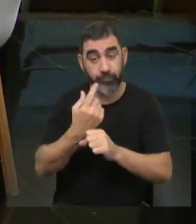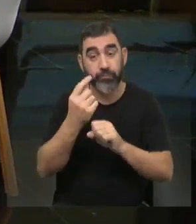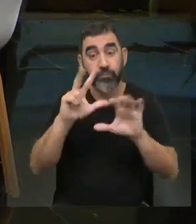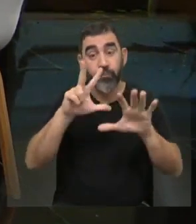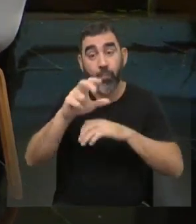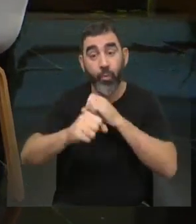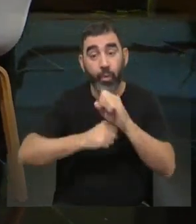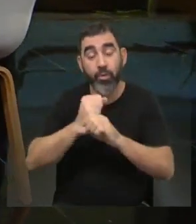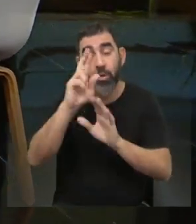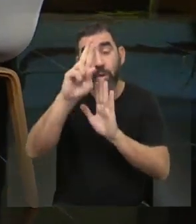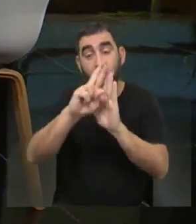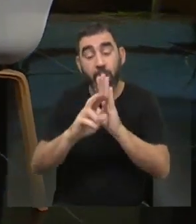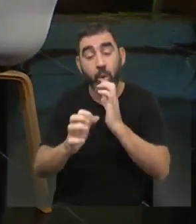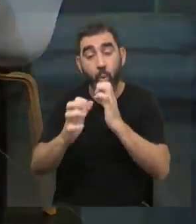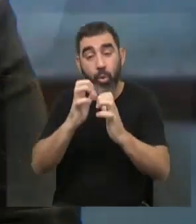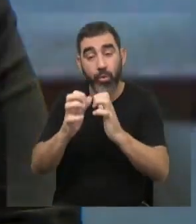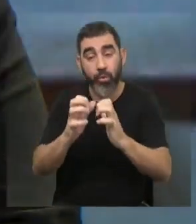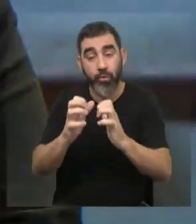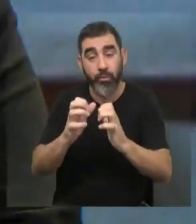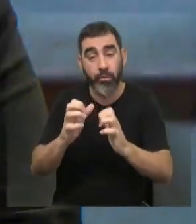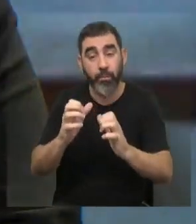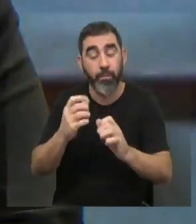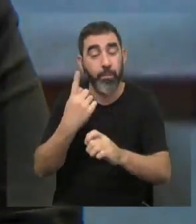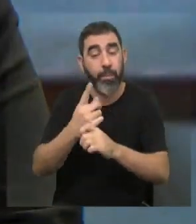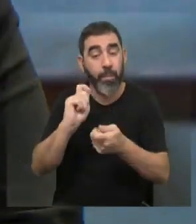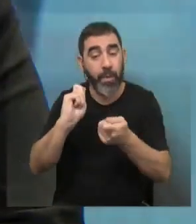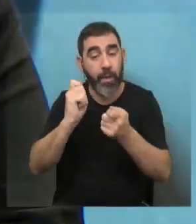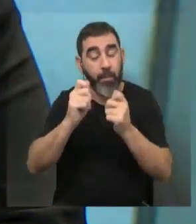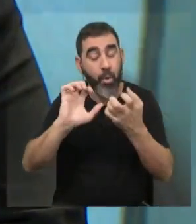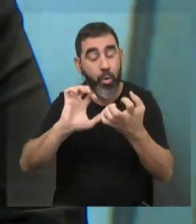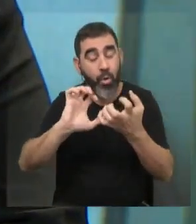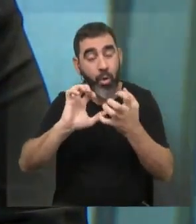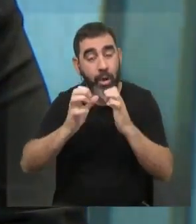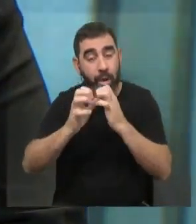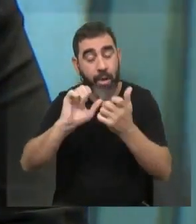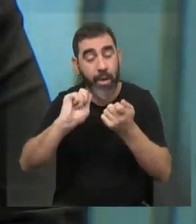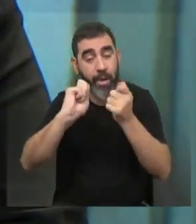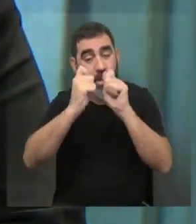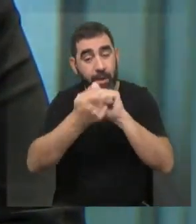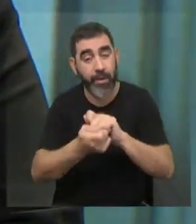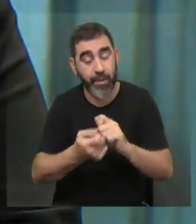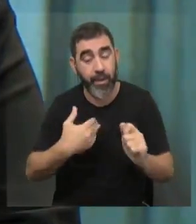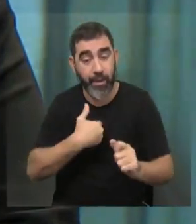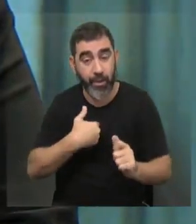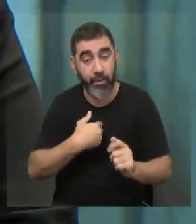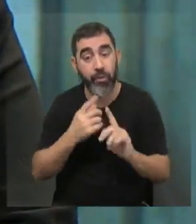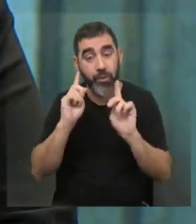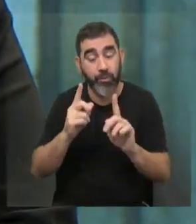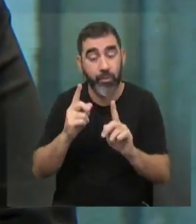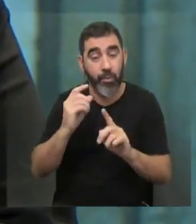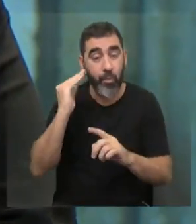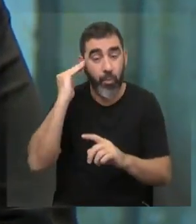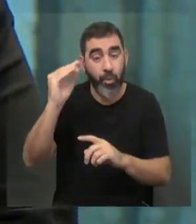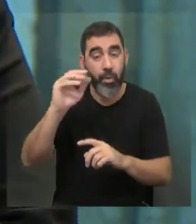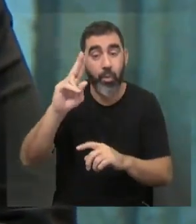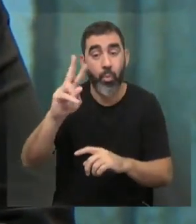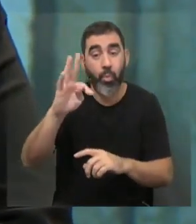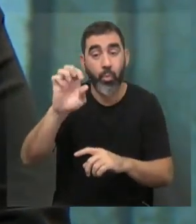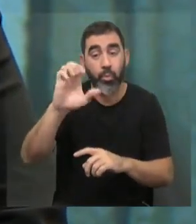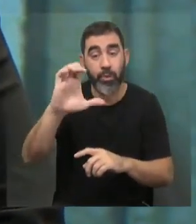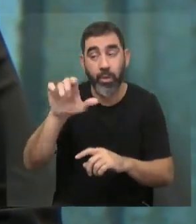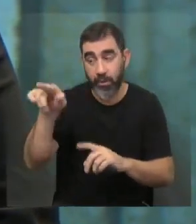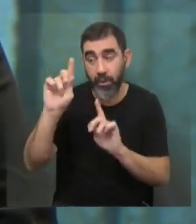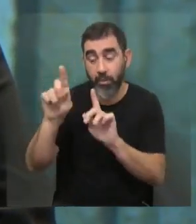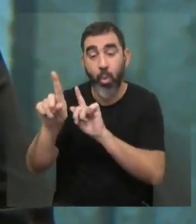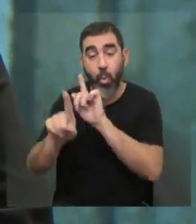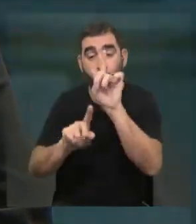regulatorio de la energía, bueno, viví toda la primera transición energética desde ese rol, y bueno, también soy académica de la UTEC, al igual que Erika lo es de